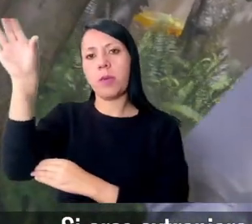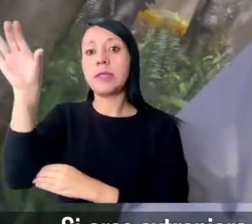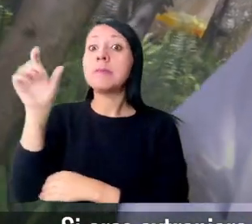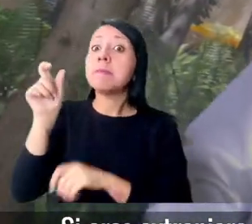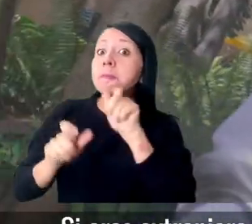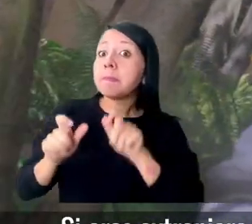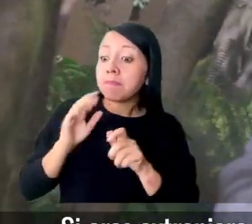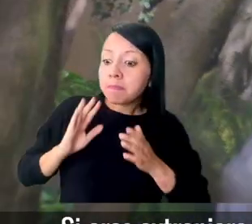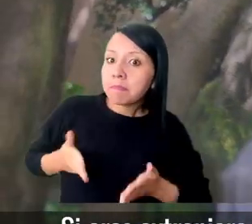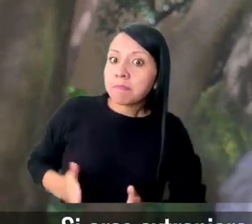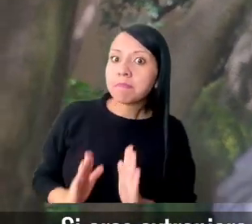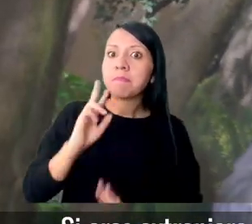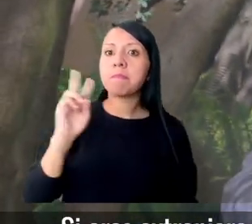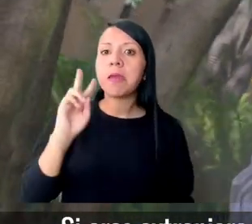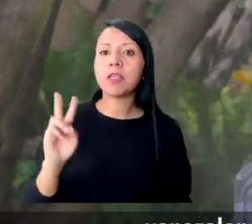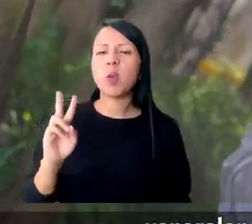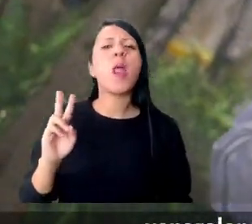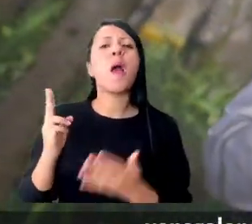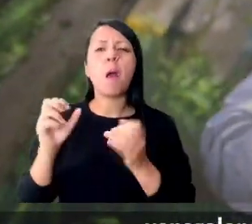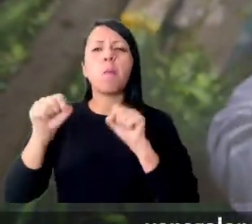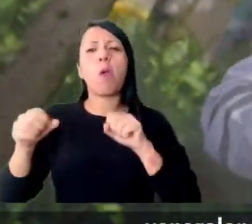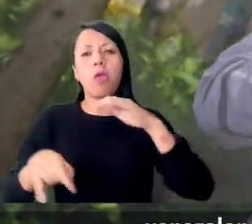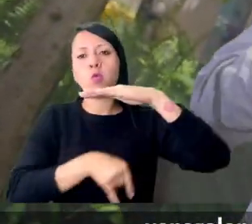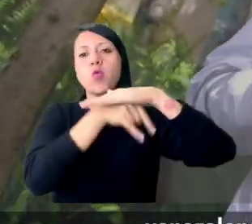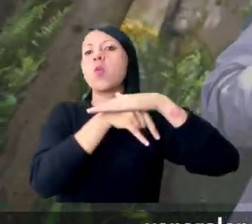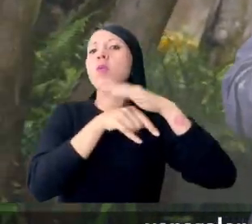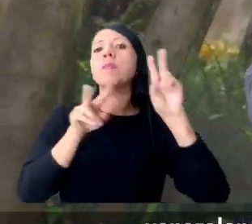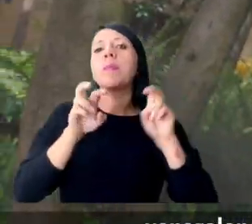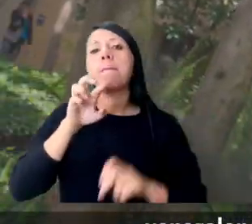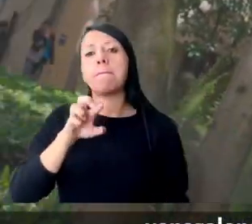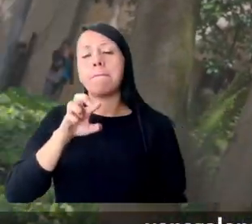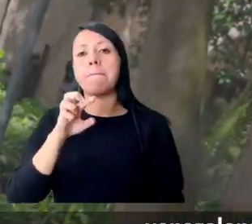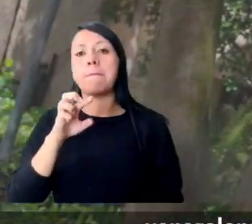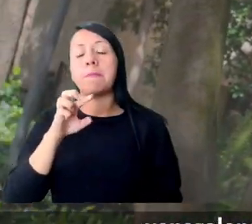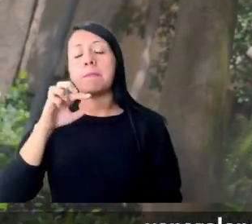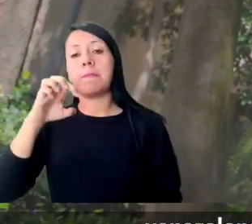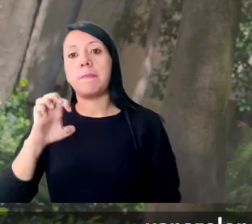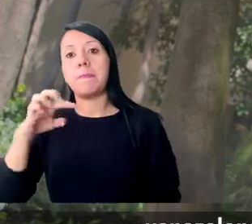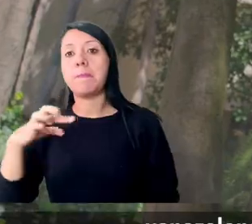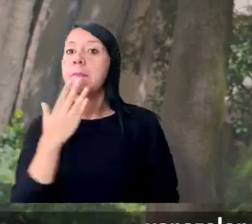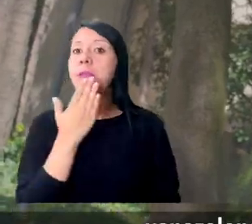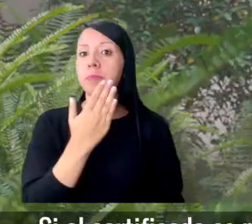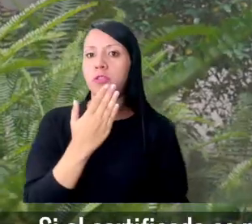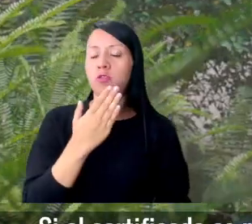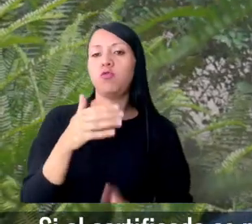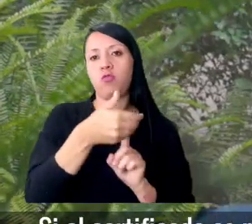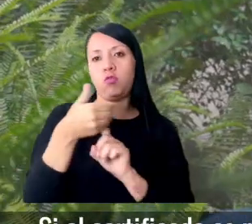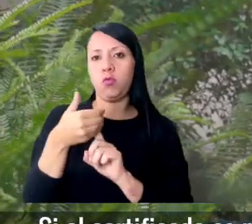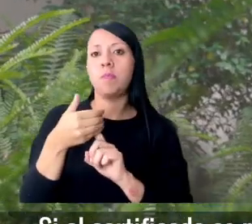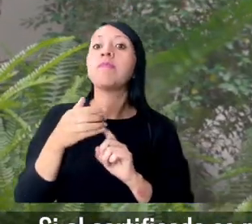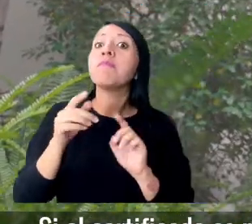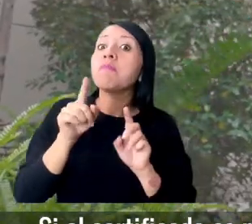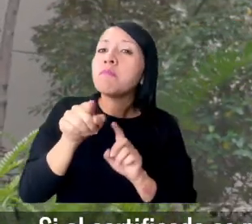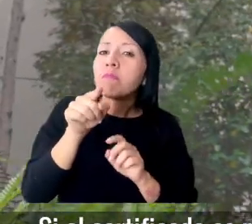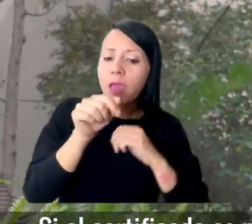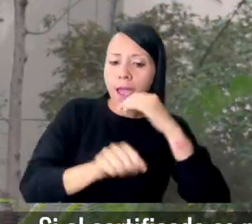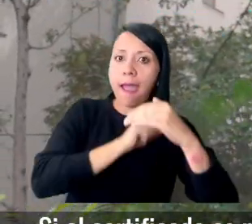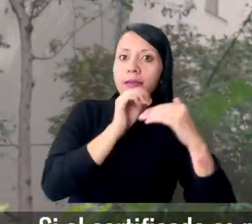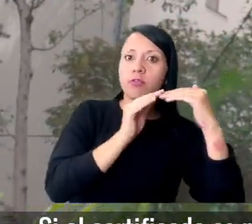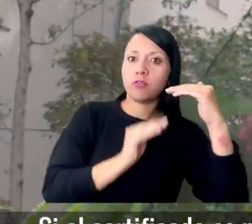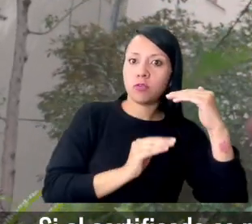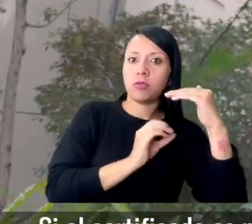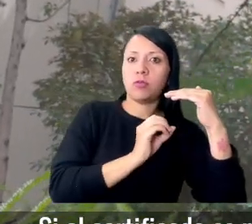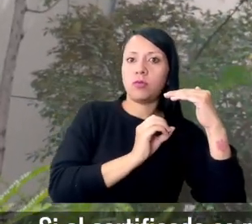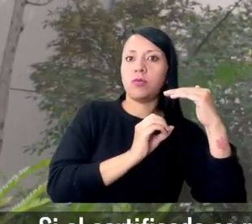de extranjería vigente. Para el caso de ciudadanos venezolanos, también es permitido el permiso por protección temporal. Si el certificado es para un menor de